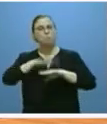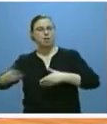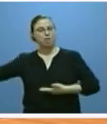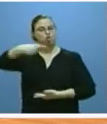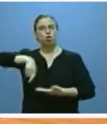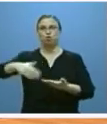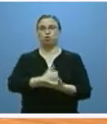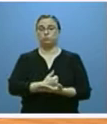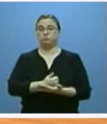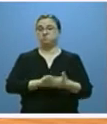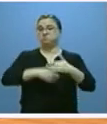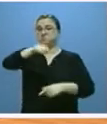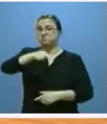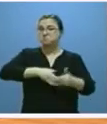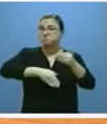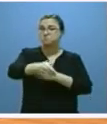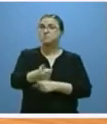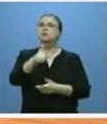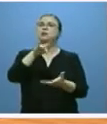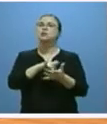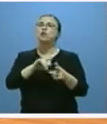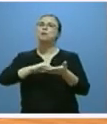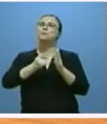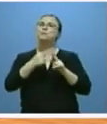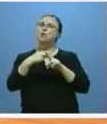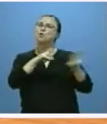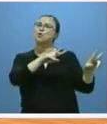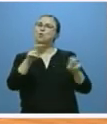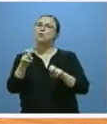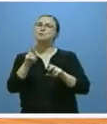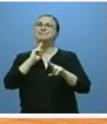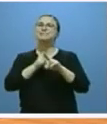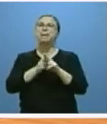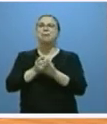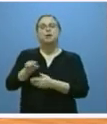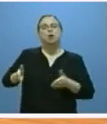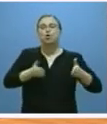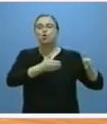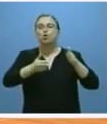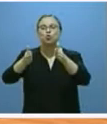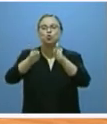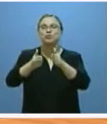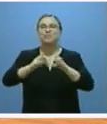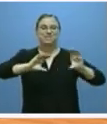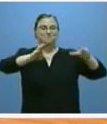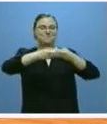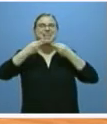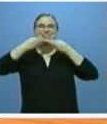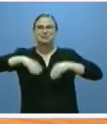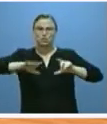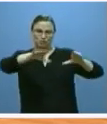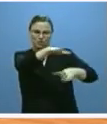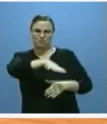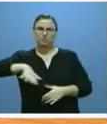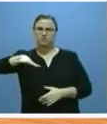Y en los próximos meses difundiremos ese nuevo producto turístico que es la ruta de los conjuntos históricos, pues